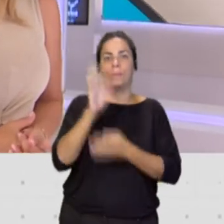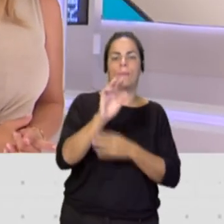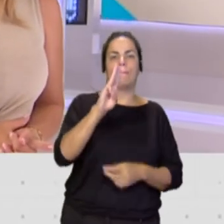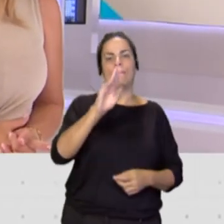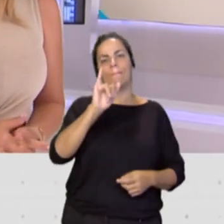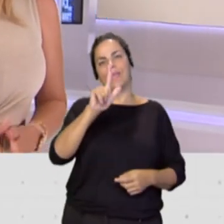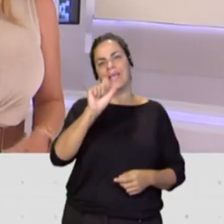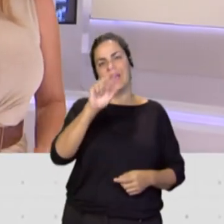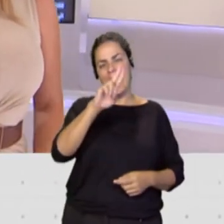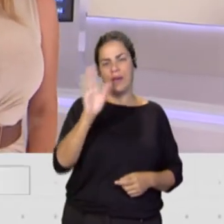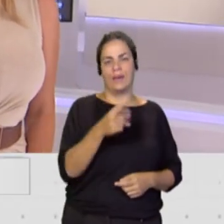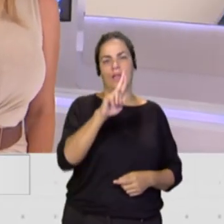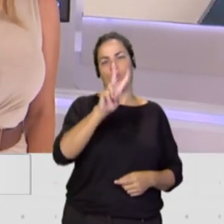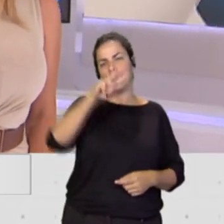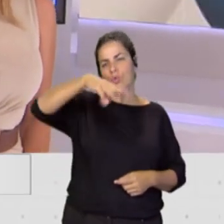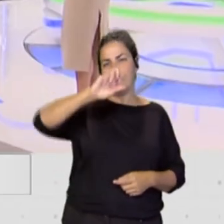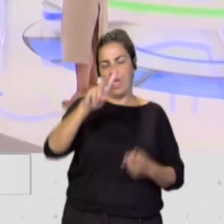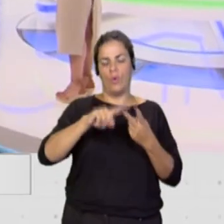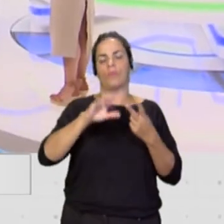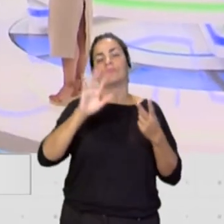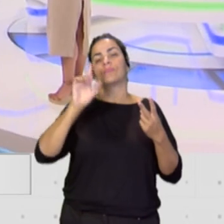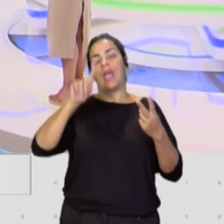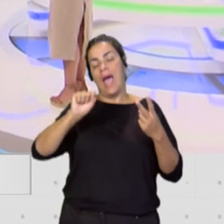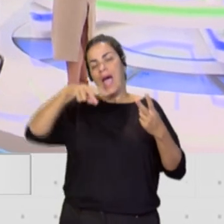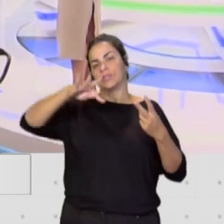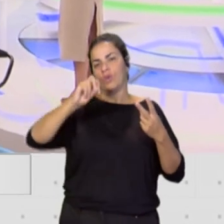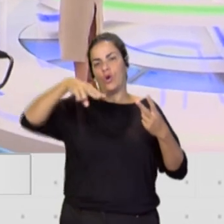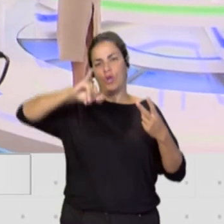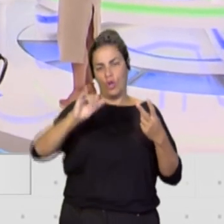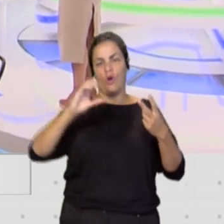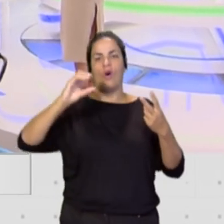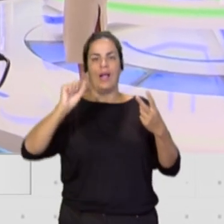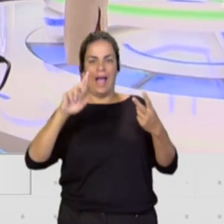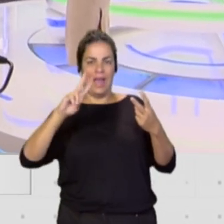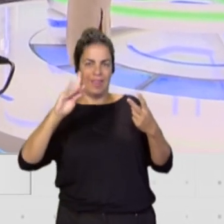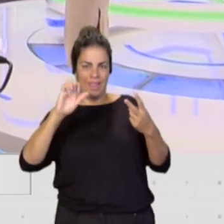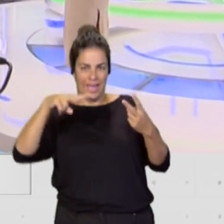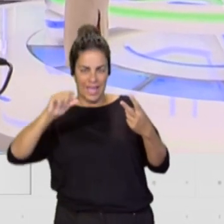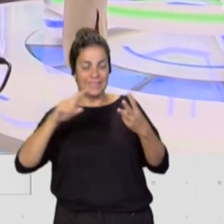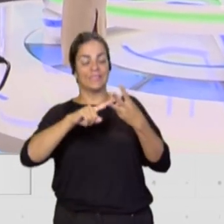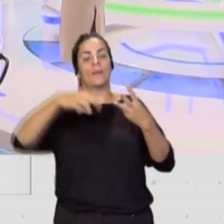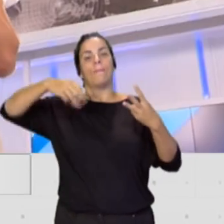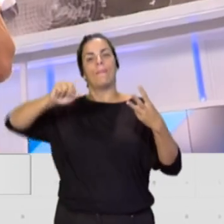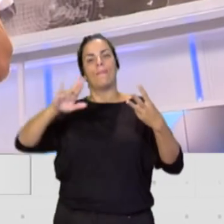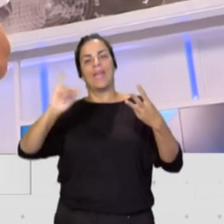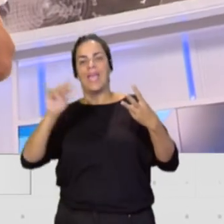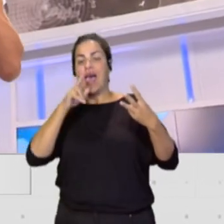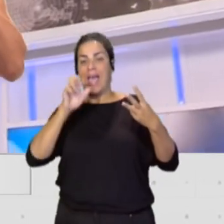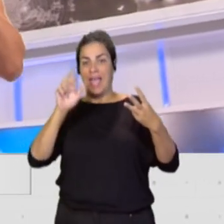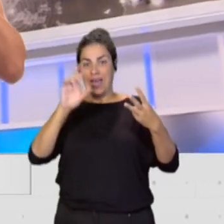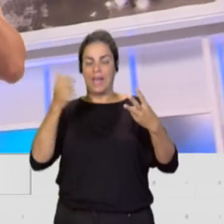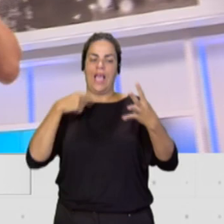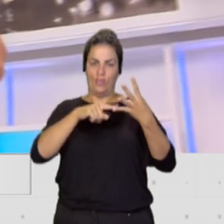acompañarla pues Antonio Cárdenas, María Herrera y yo misma, que estaré también en la labor de